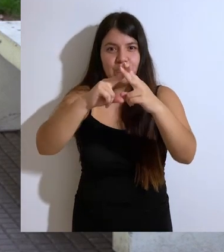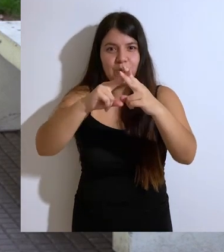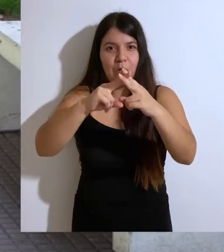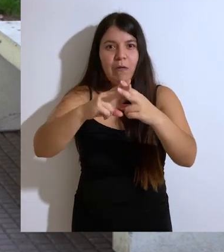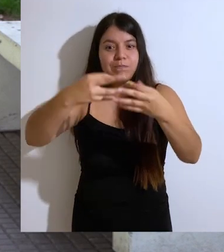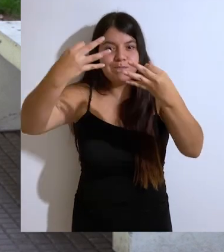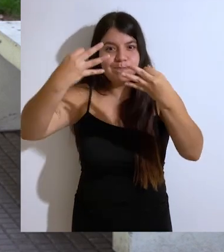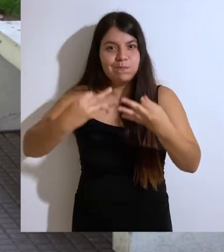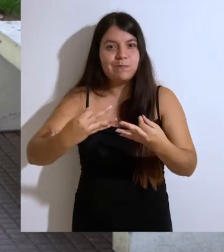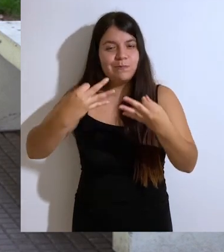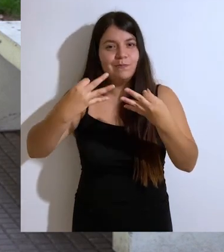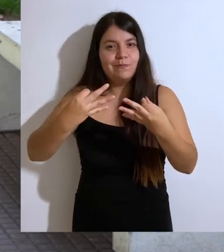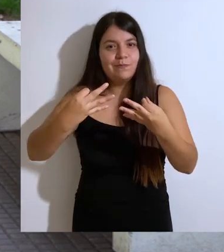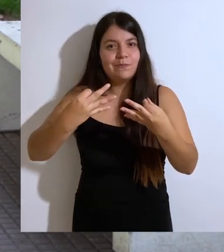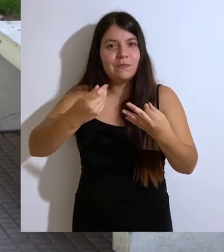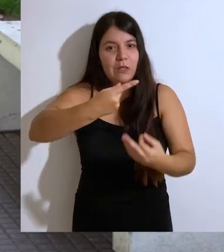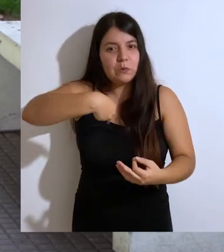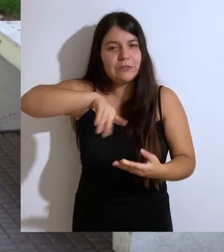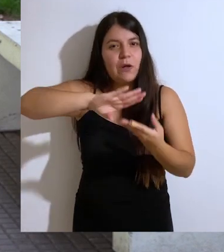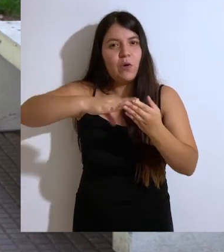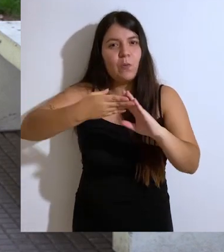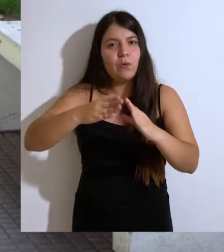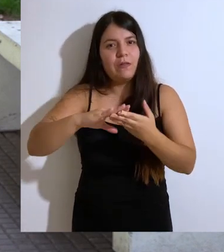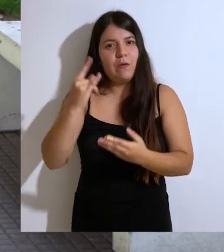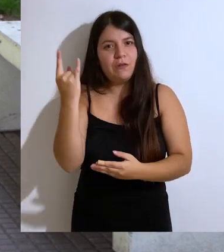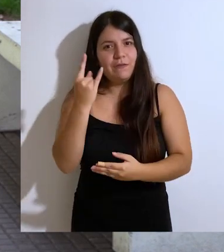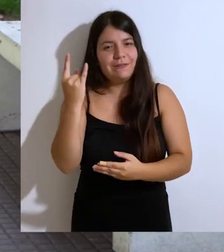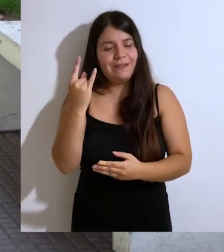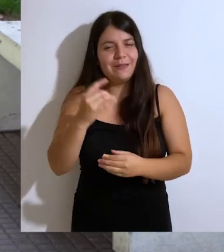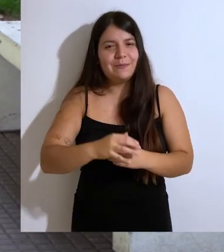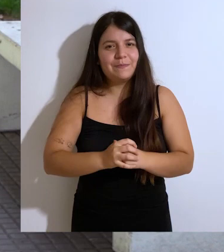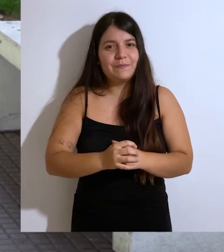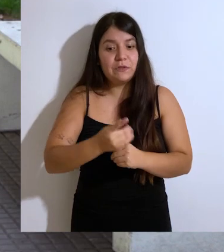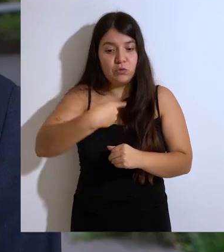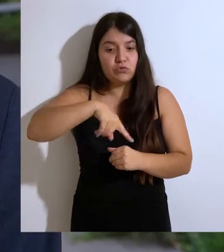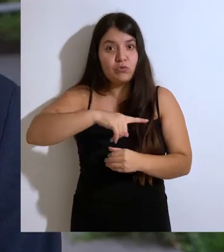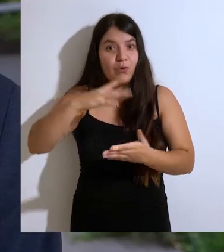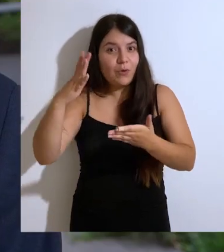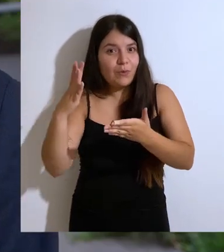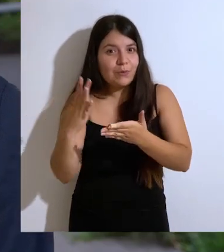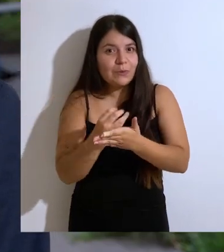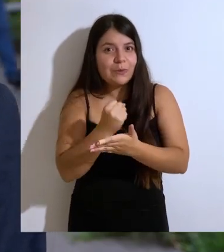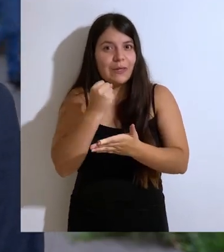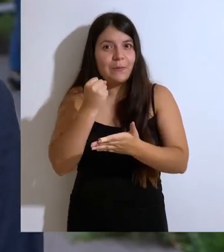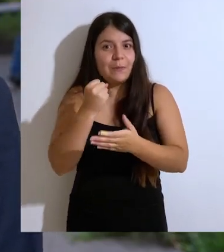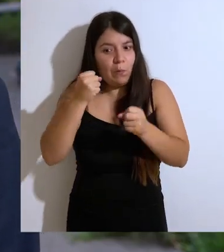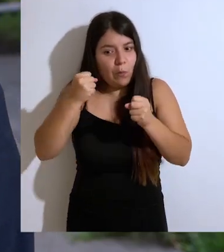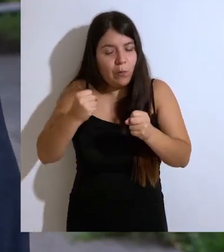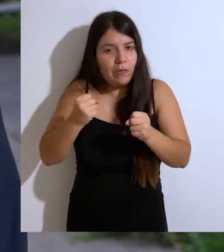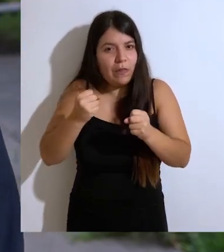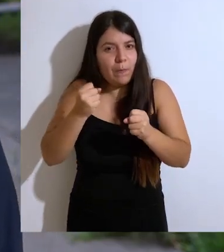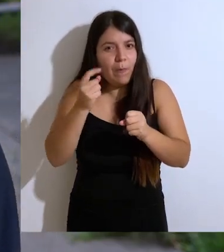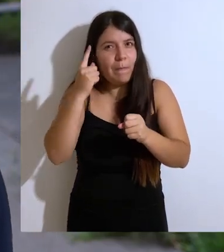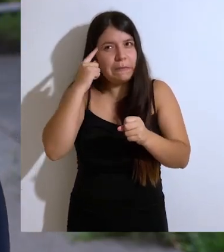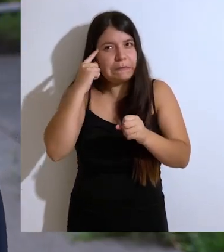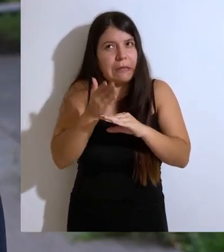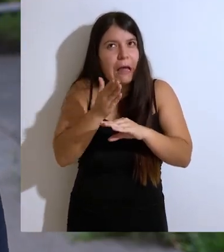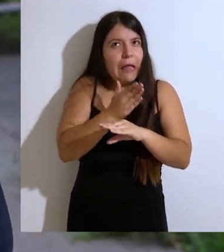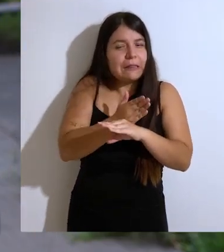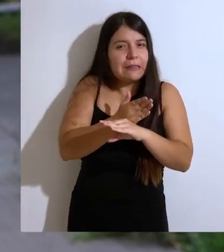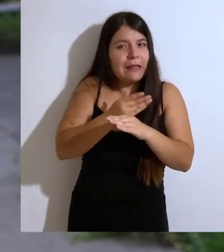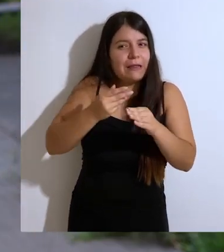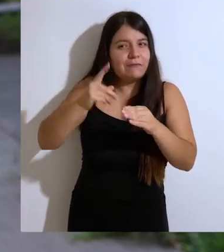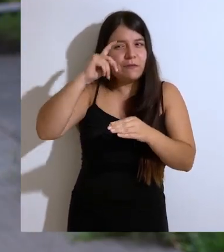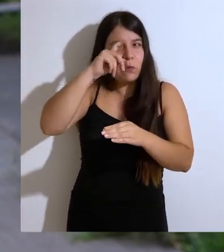y de la consolidación de nuestra comunidad universitaria. Si somos capaces de anticiparnos